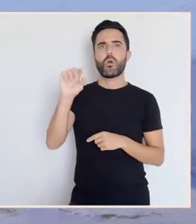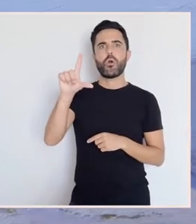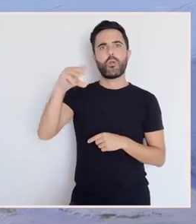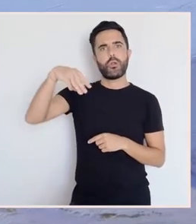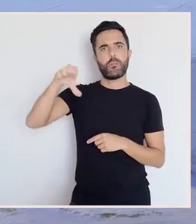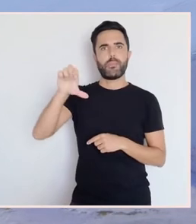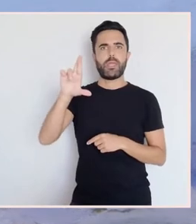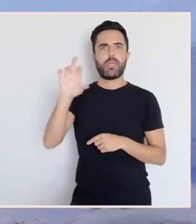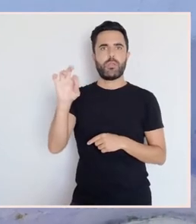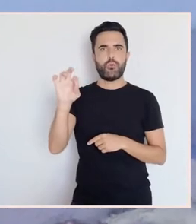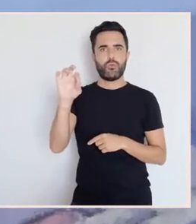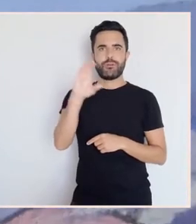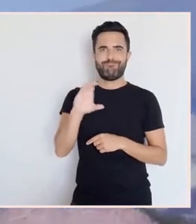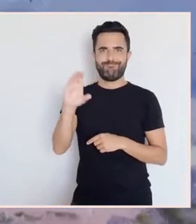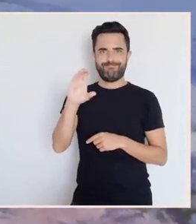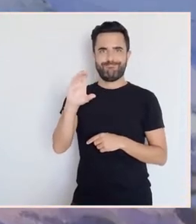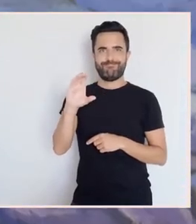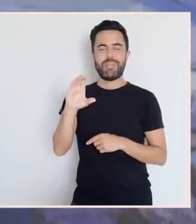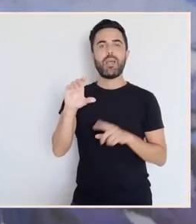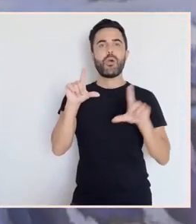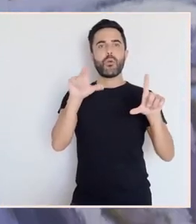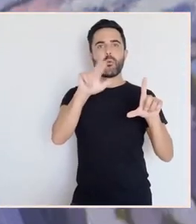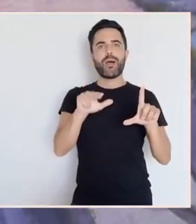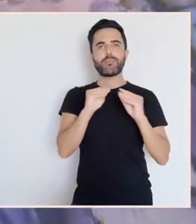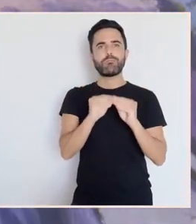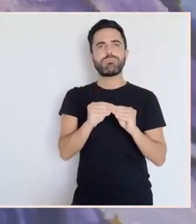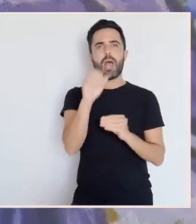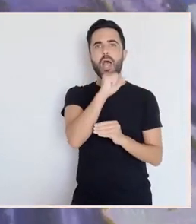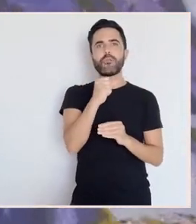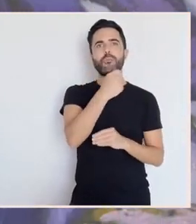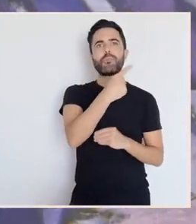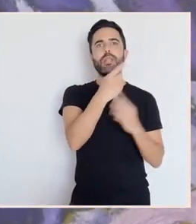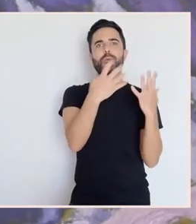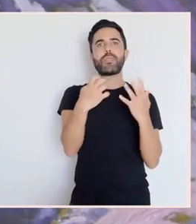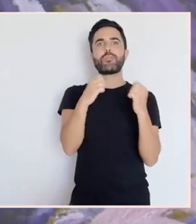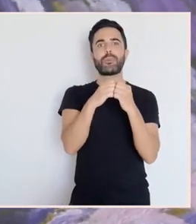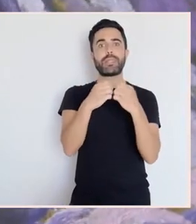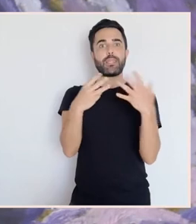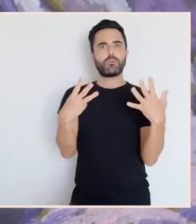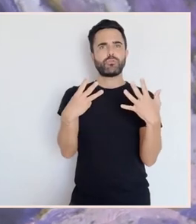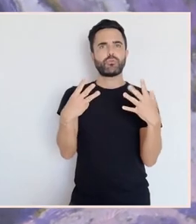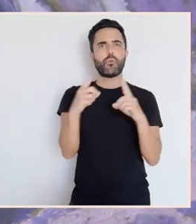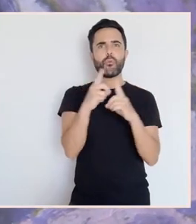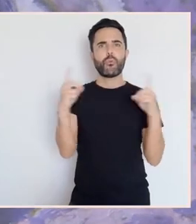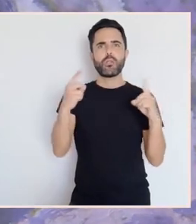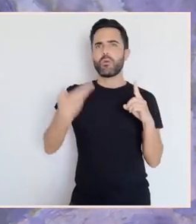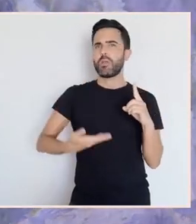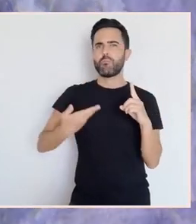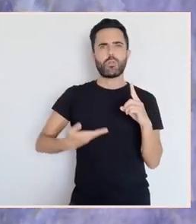obra data de 1928, un ano importantísimo para a eclosión das artes galegas.